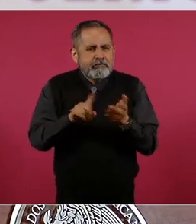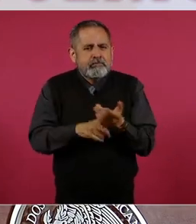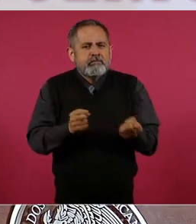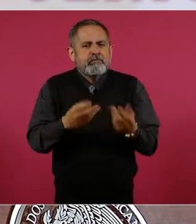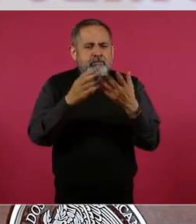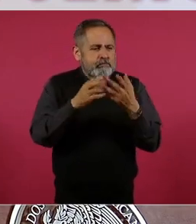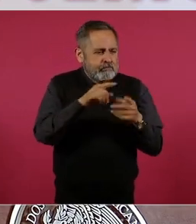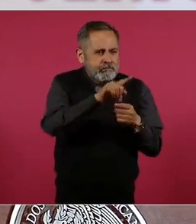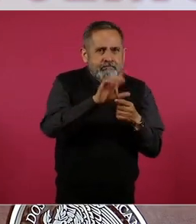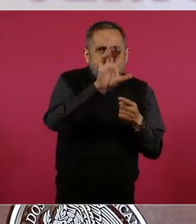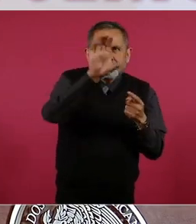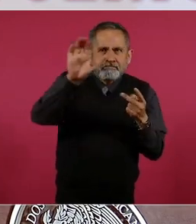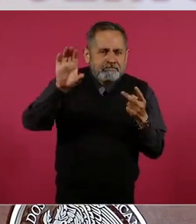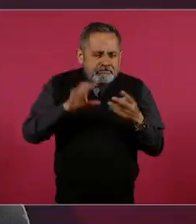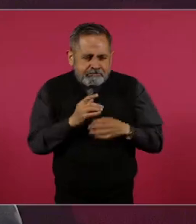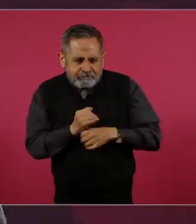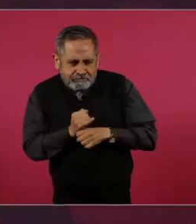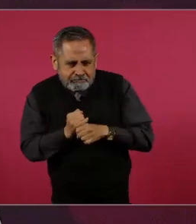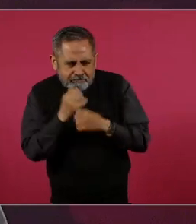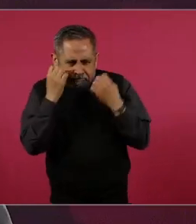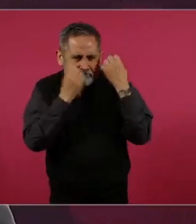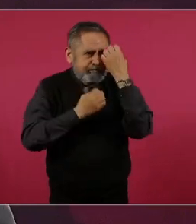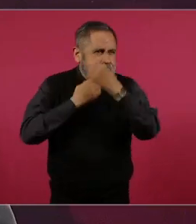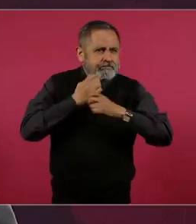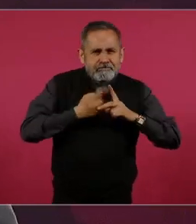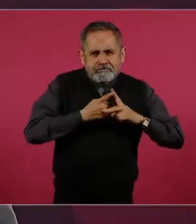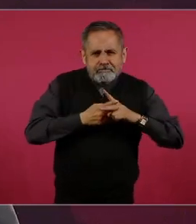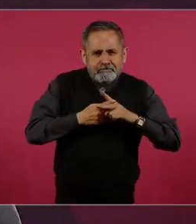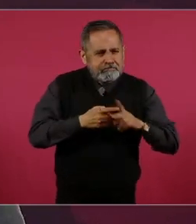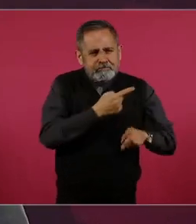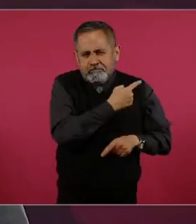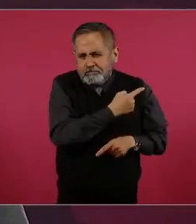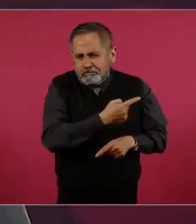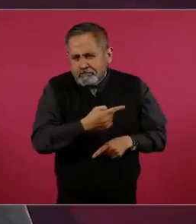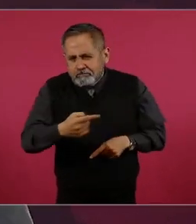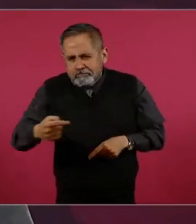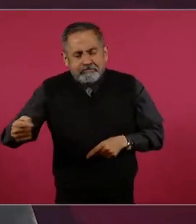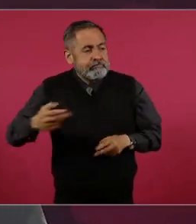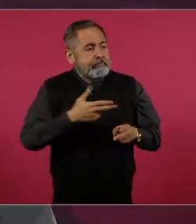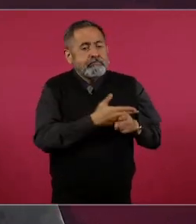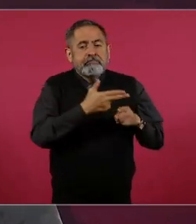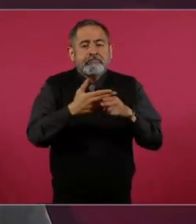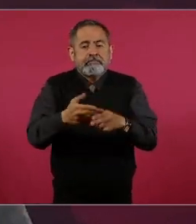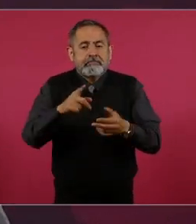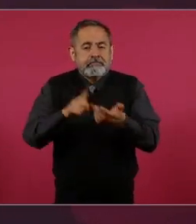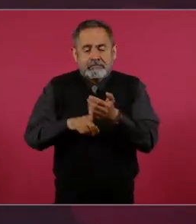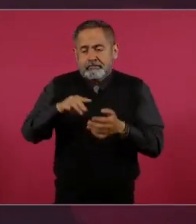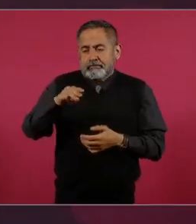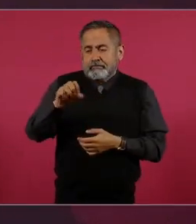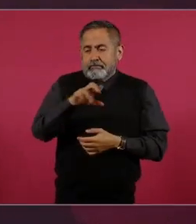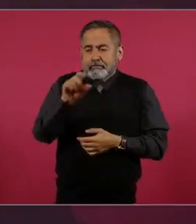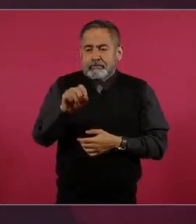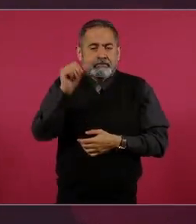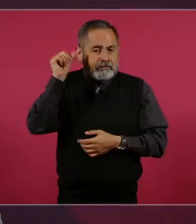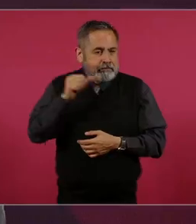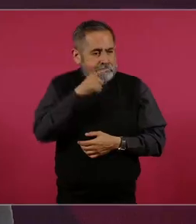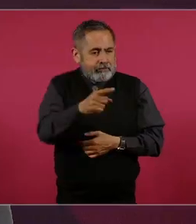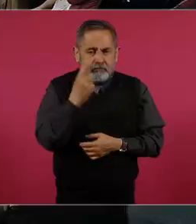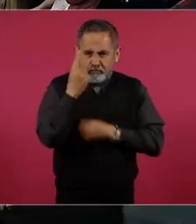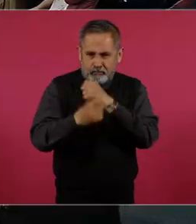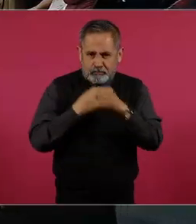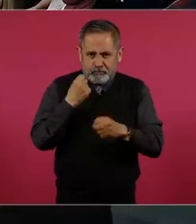contribuyente está y lo vamos analizando durante toda su vida hasta que llega a marzo, abril, donde da la declaración.